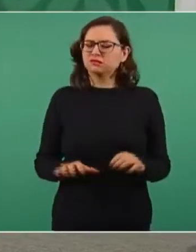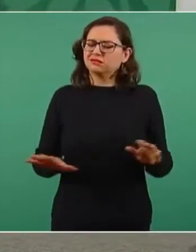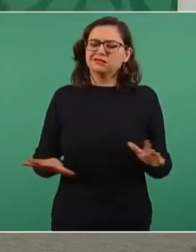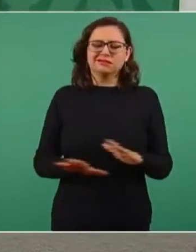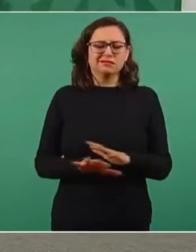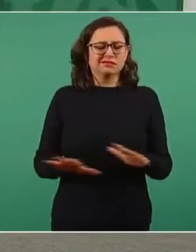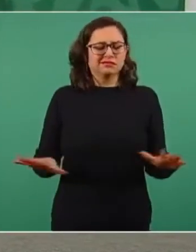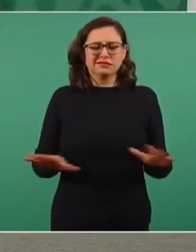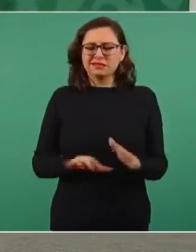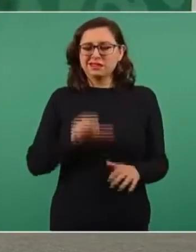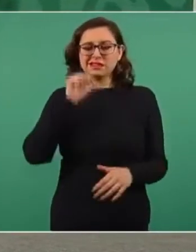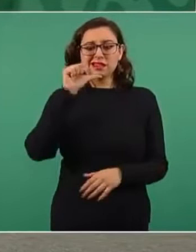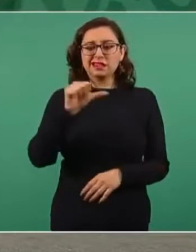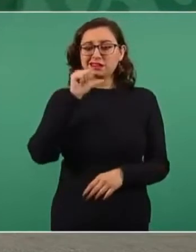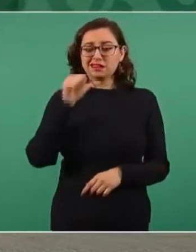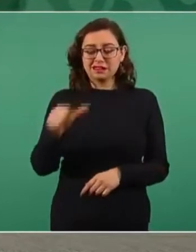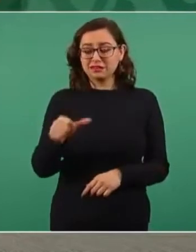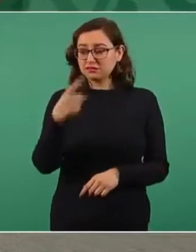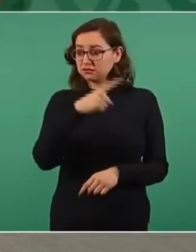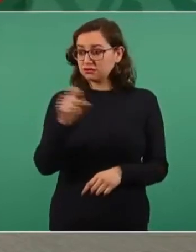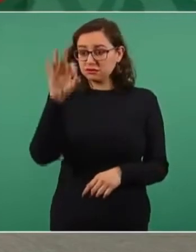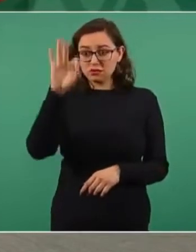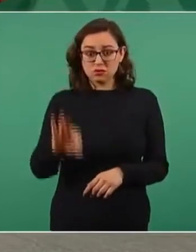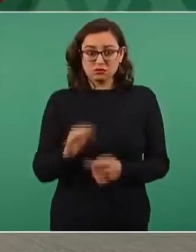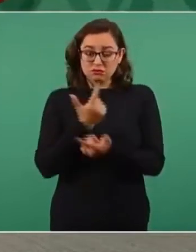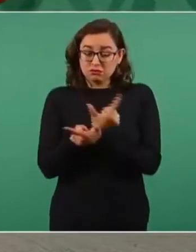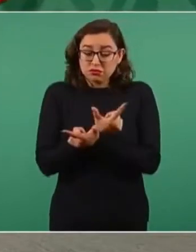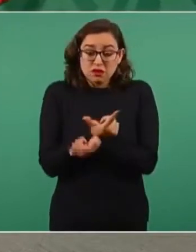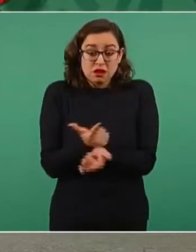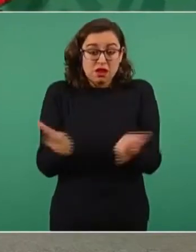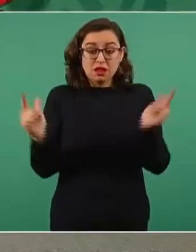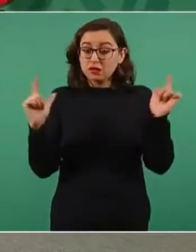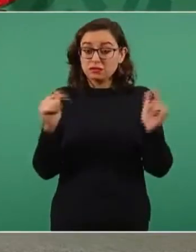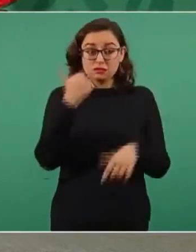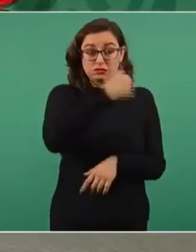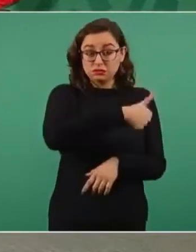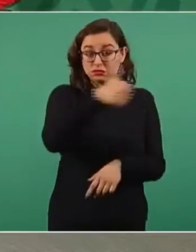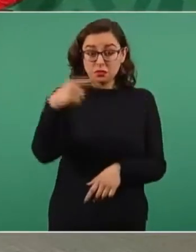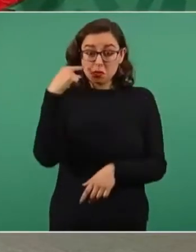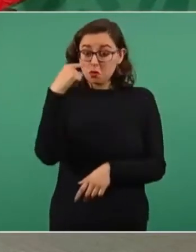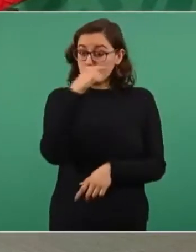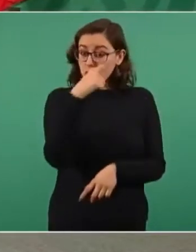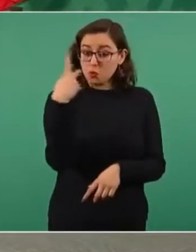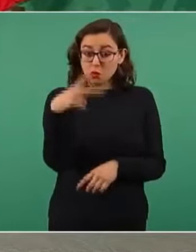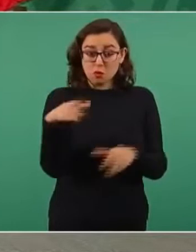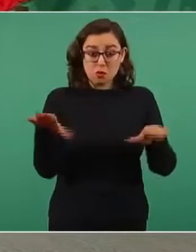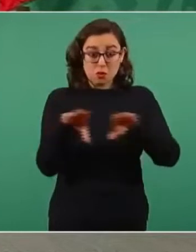libertad. Igualdad. Igualdad. Fraternidad.